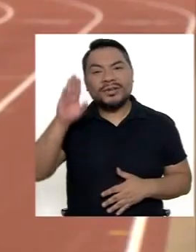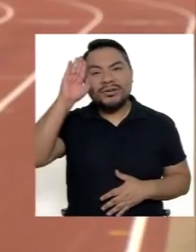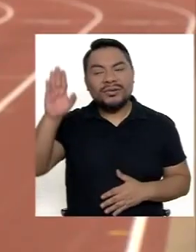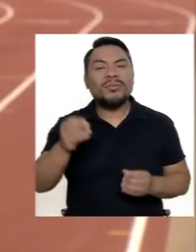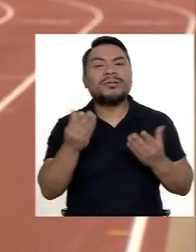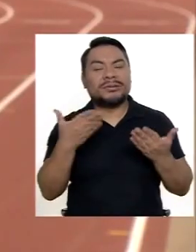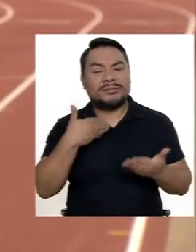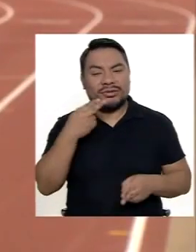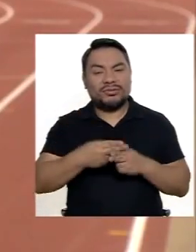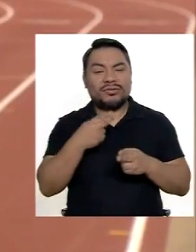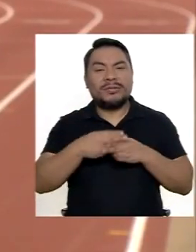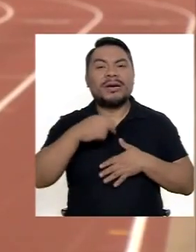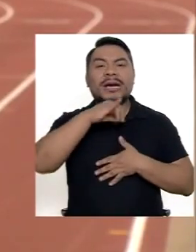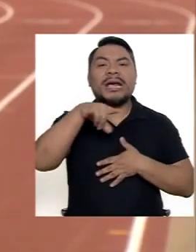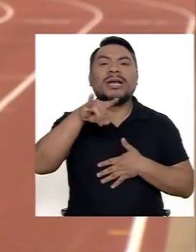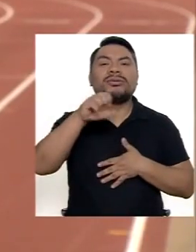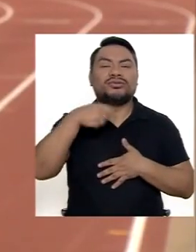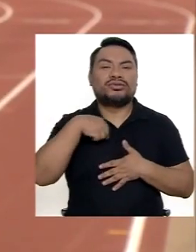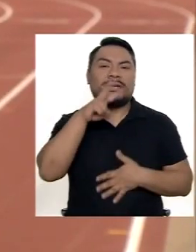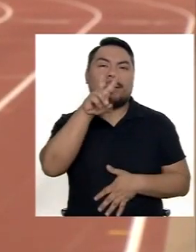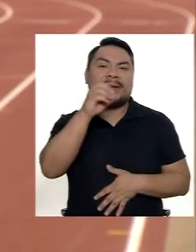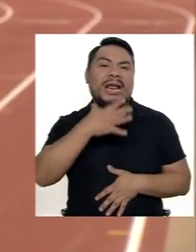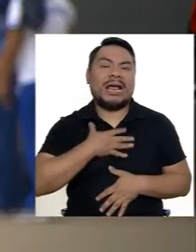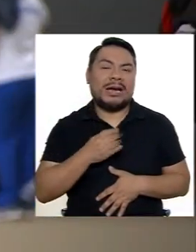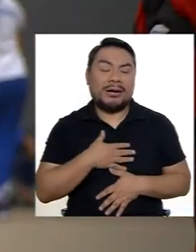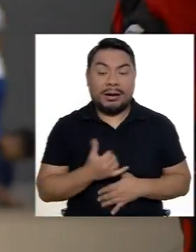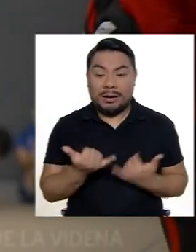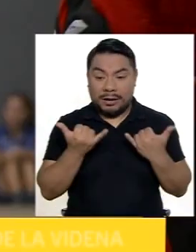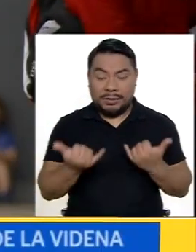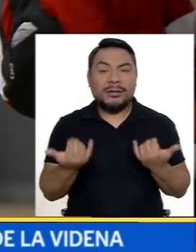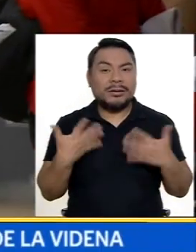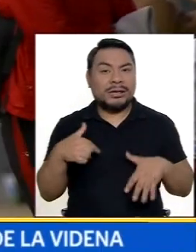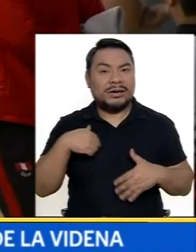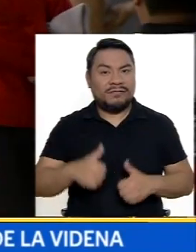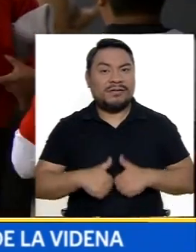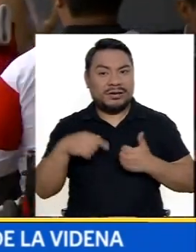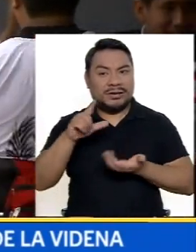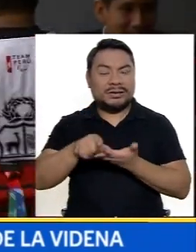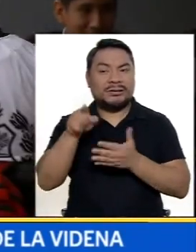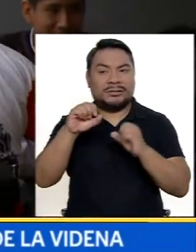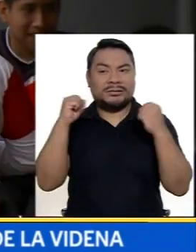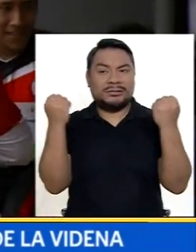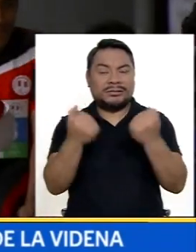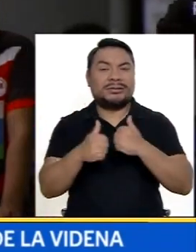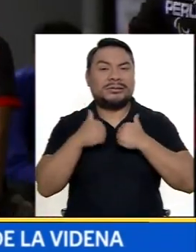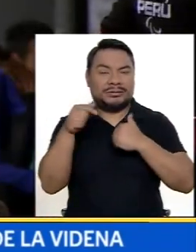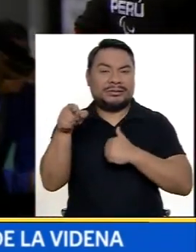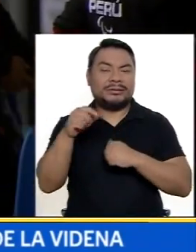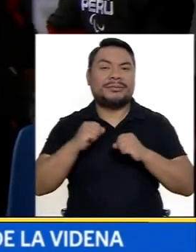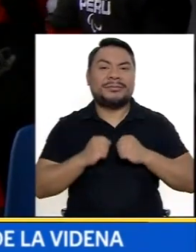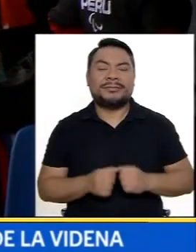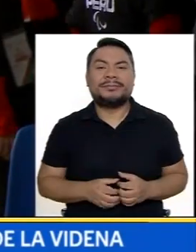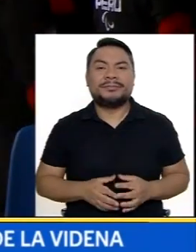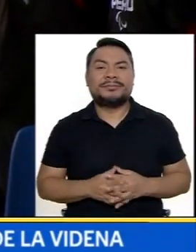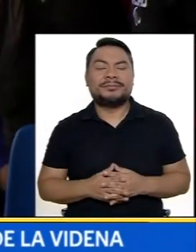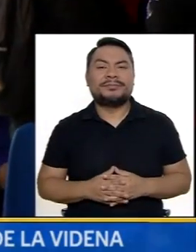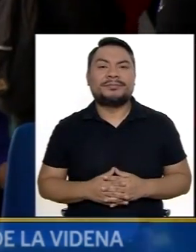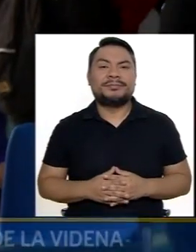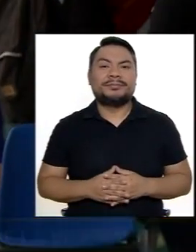Hola, ¿qué tal? Mi nombre es Jesús Castillo Pacheco Tengo 20 años Y actualmente vivo en Lima En el Centro de Alto Rendimiento de La Videla